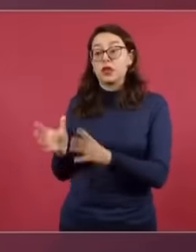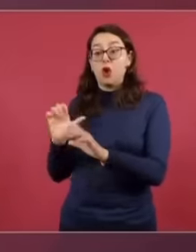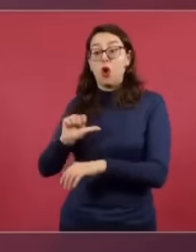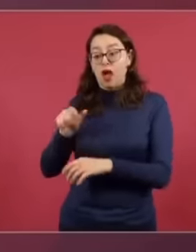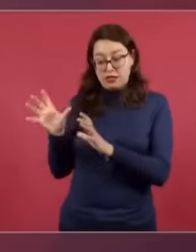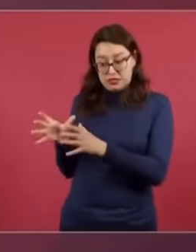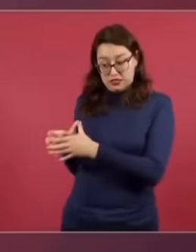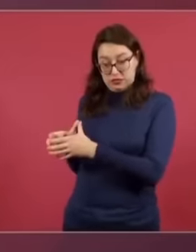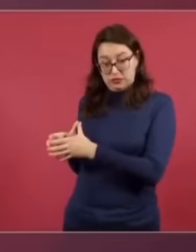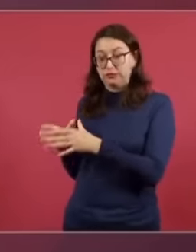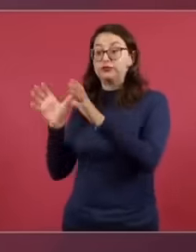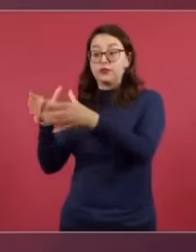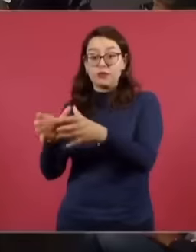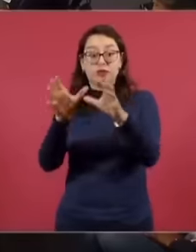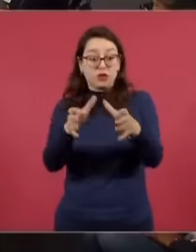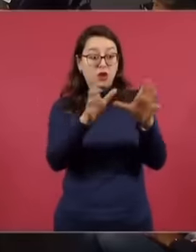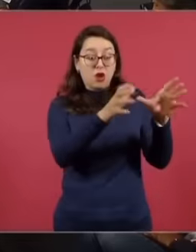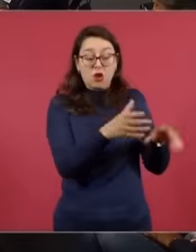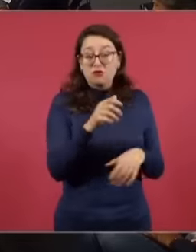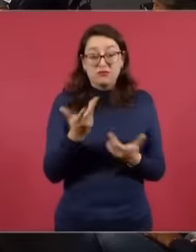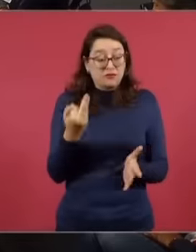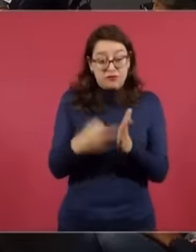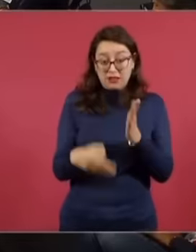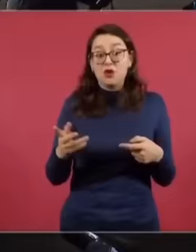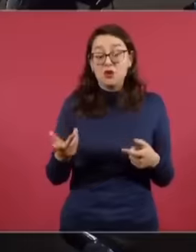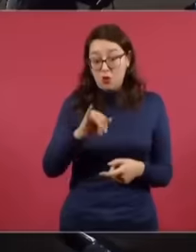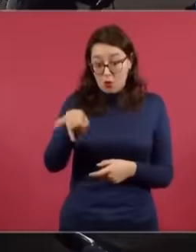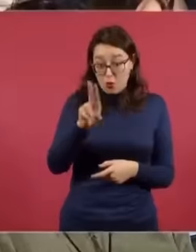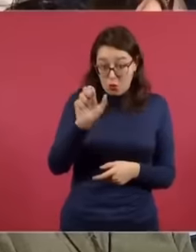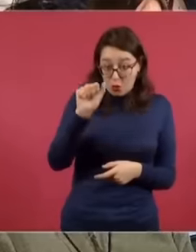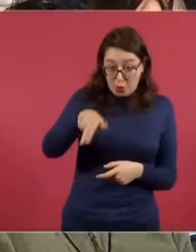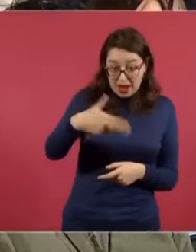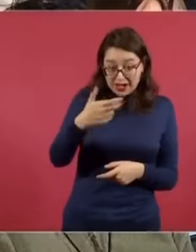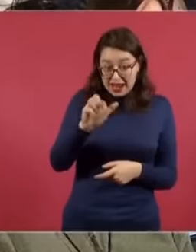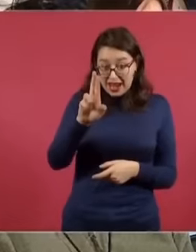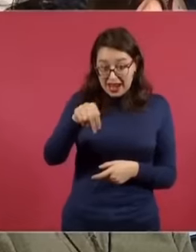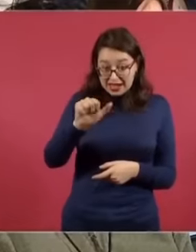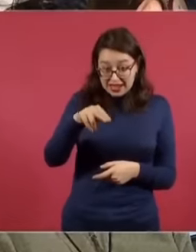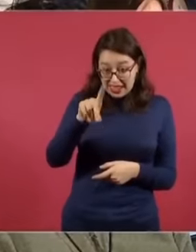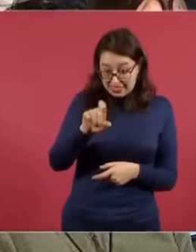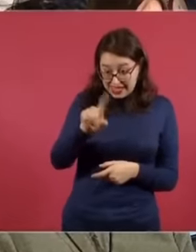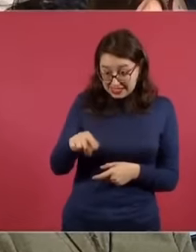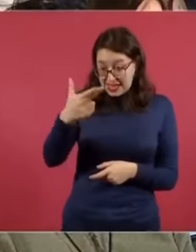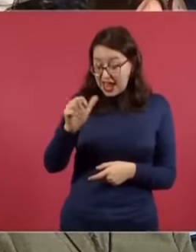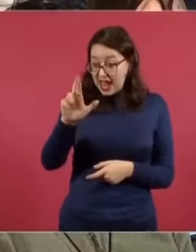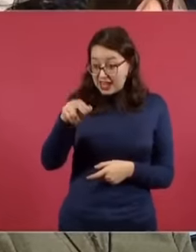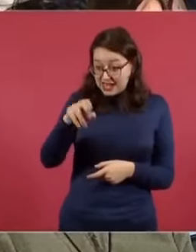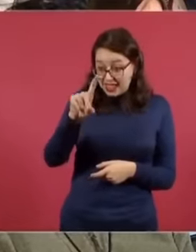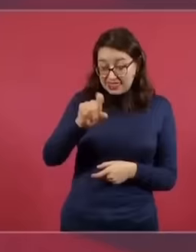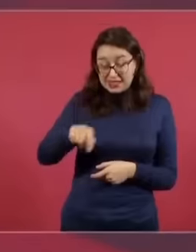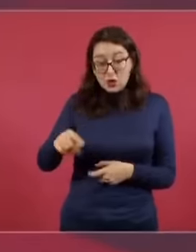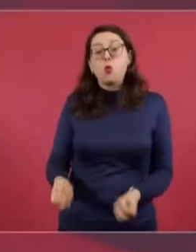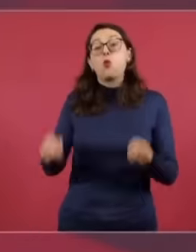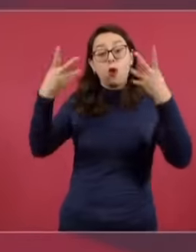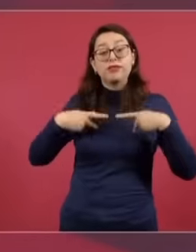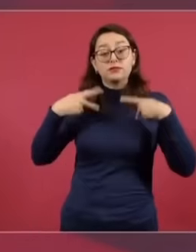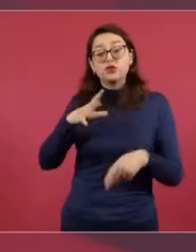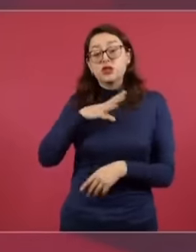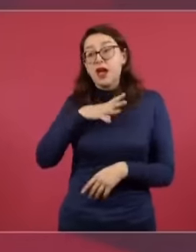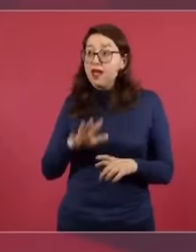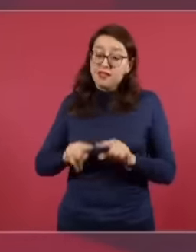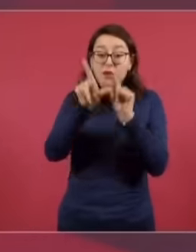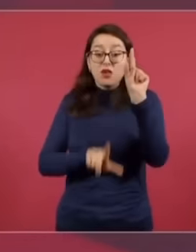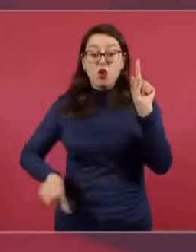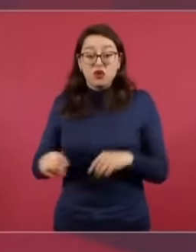desaparecidas que no cuentan con toda la información requerida. Es decir, el registro es un registro, lo